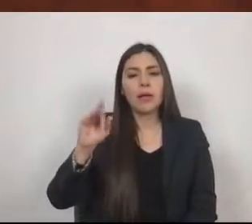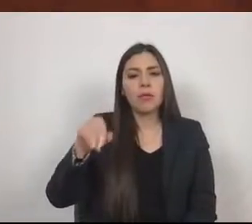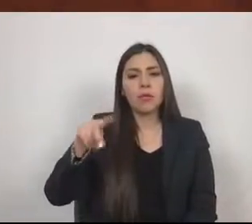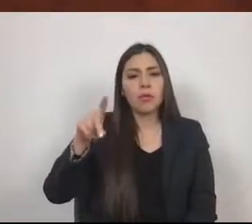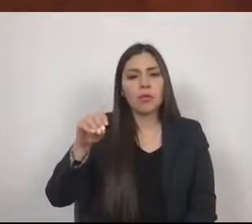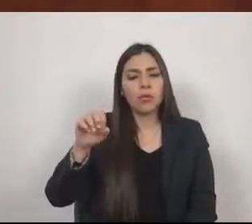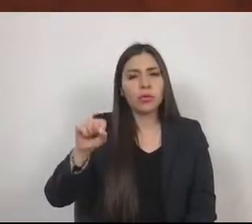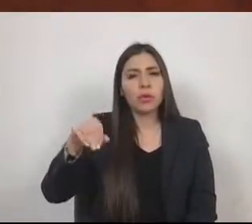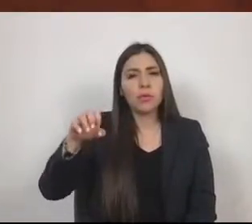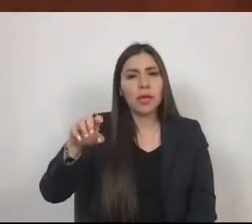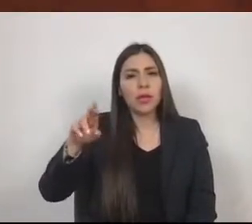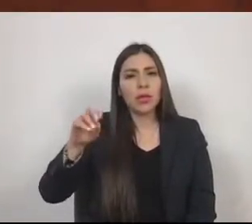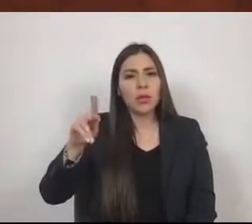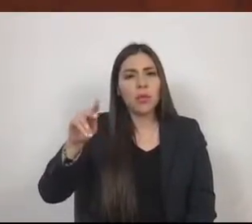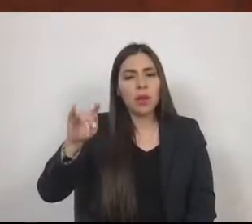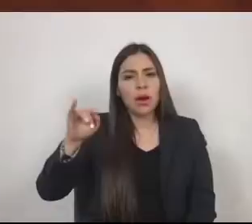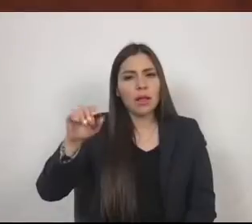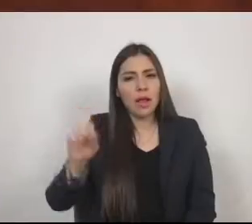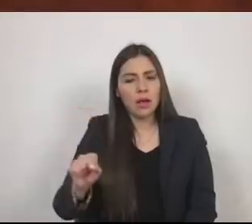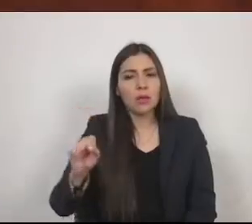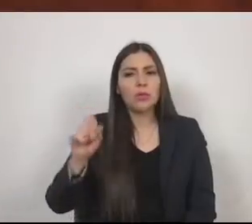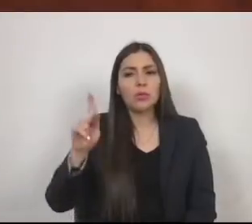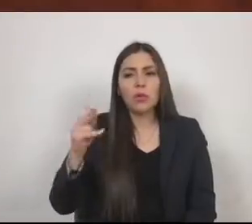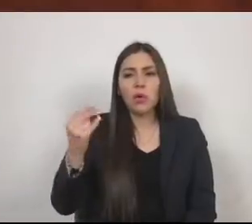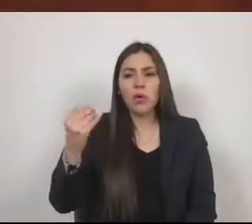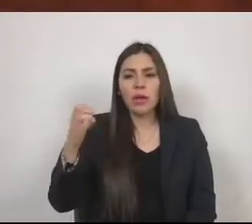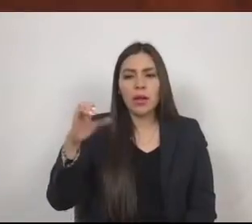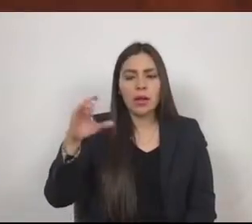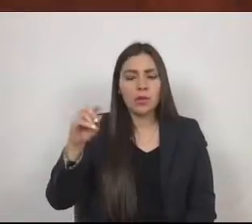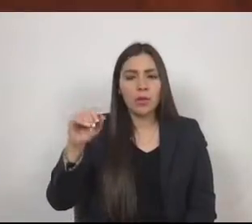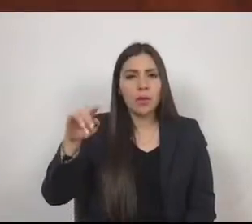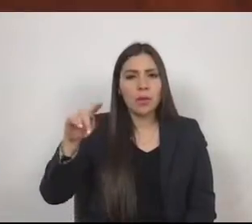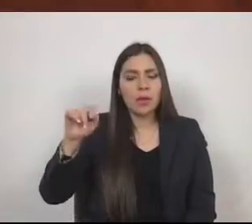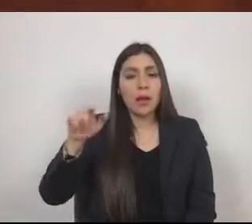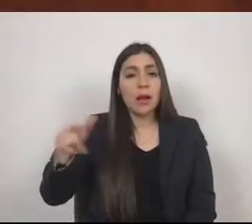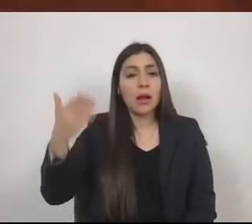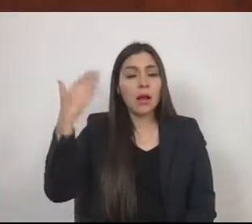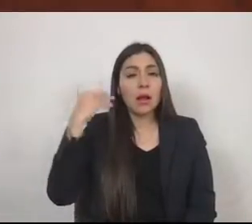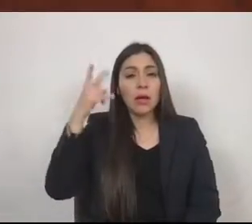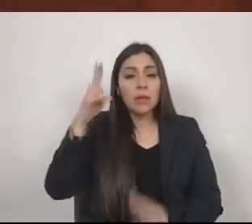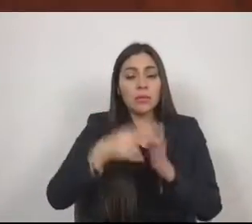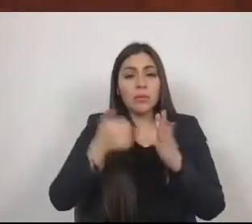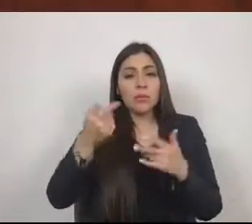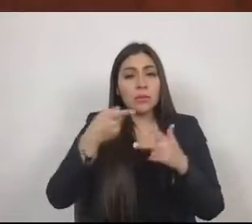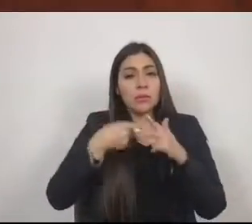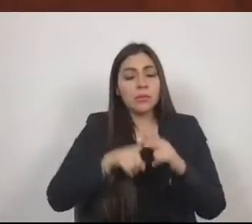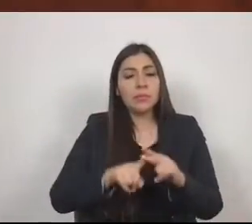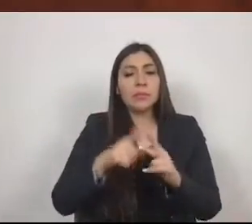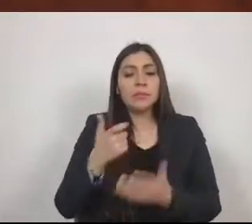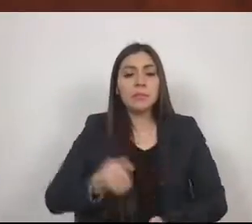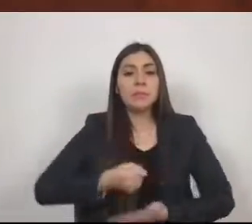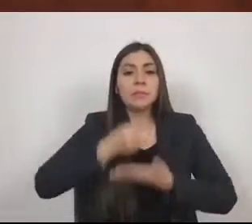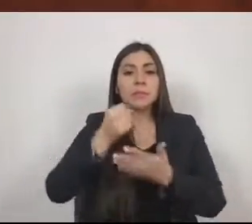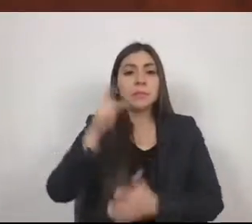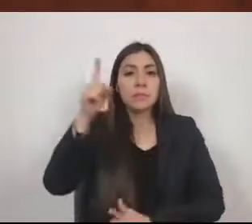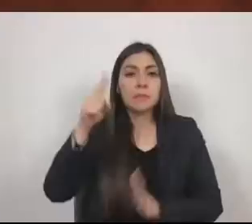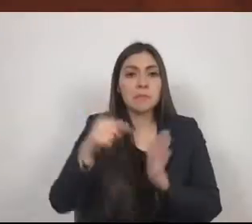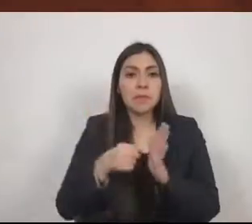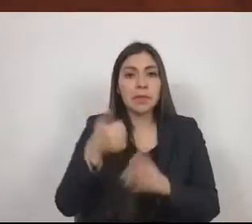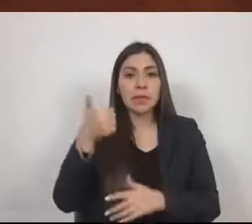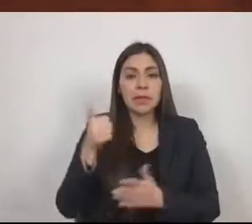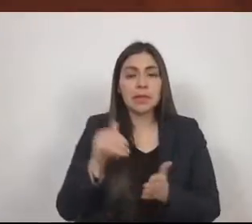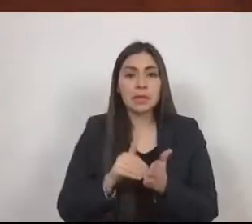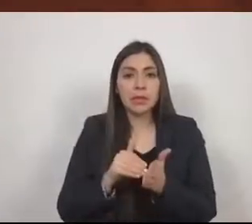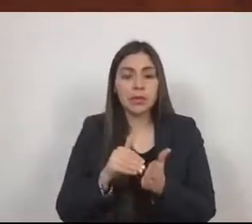2006 se creó con un monto original de mil seis millones de pesos. De esta manera,